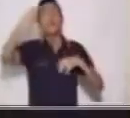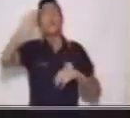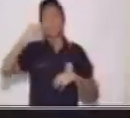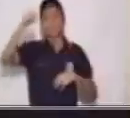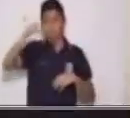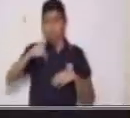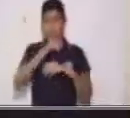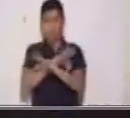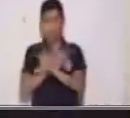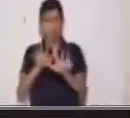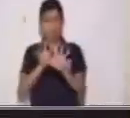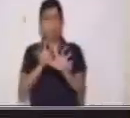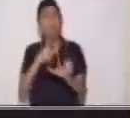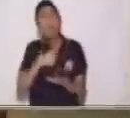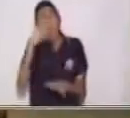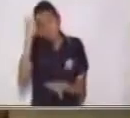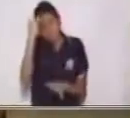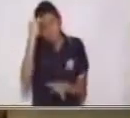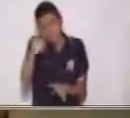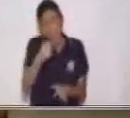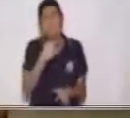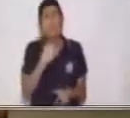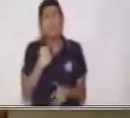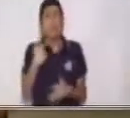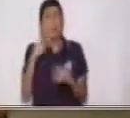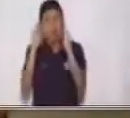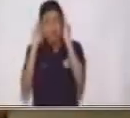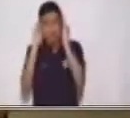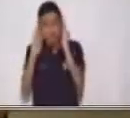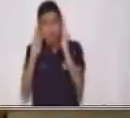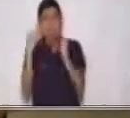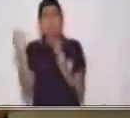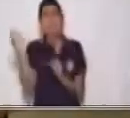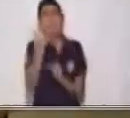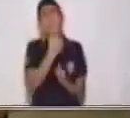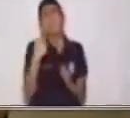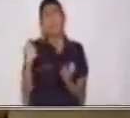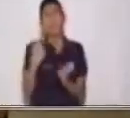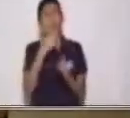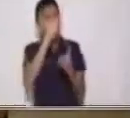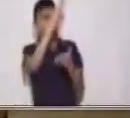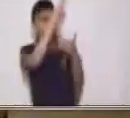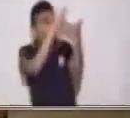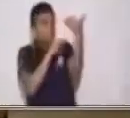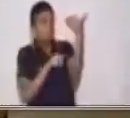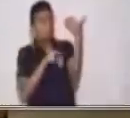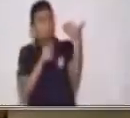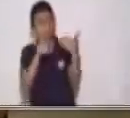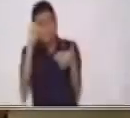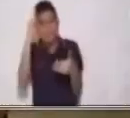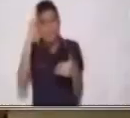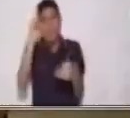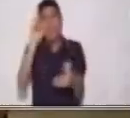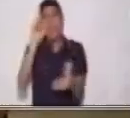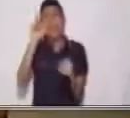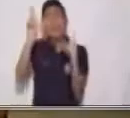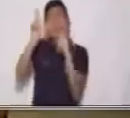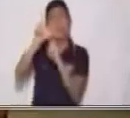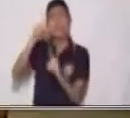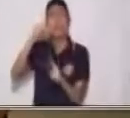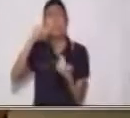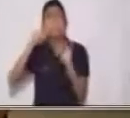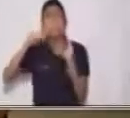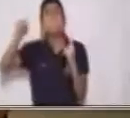hoy. Yo sé que les gustaron y que estuvieron muy contentos. Que todos leían conmigo y hacían los sonidos de las letras, ¿verdad que sí?